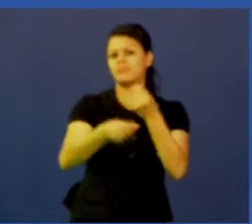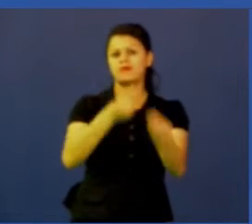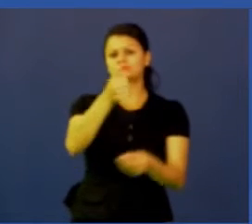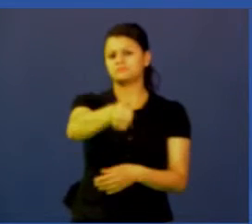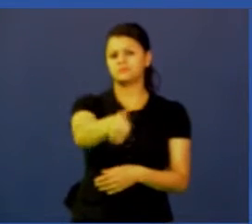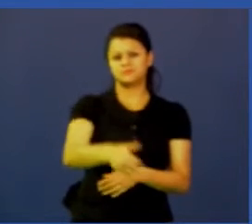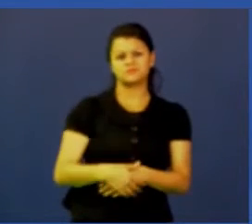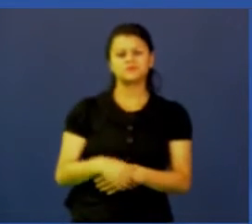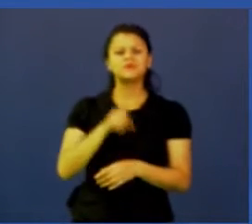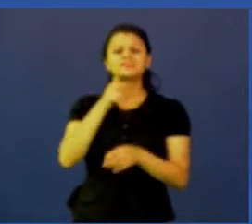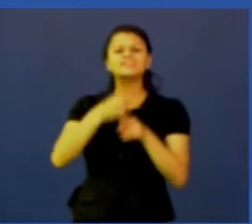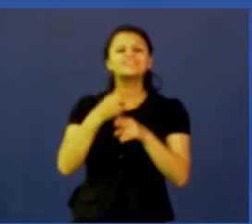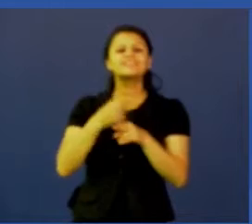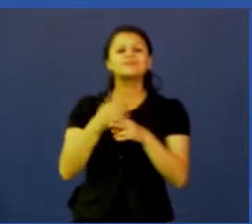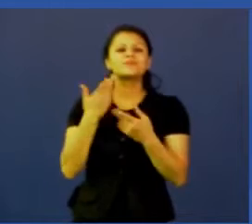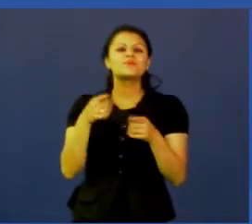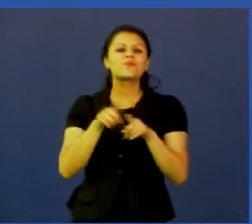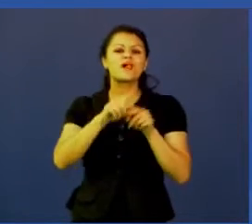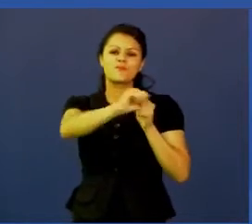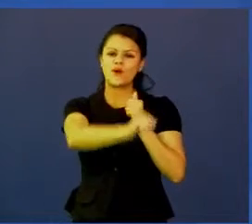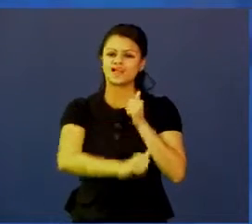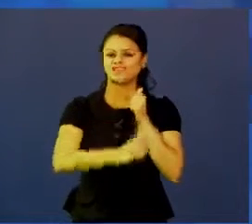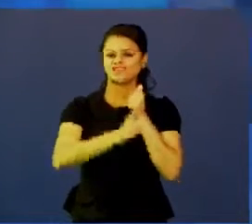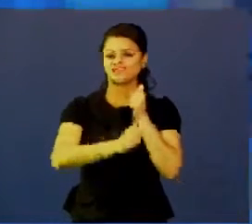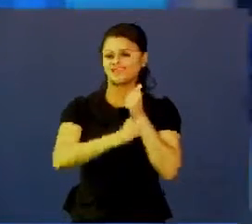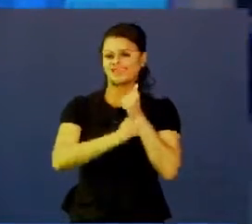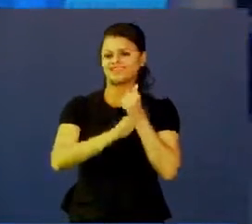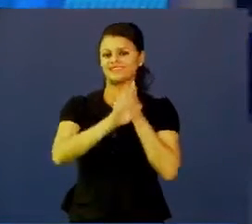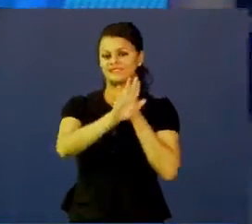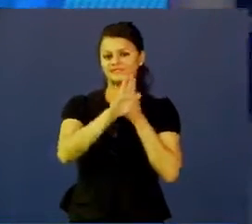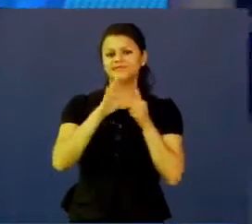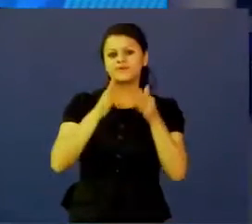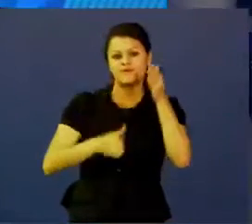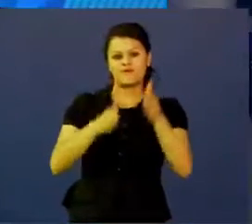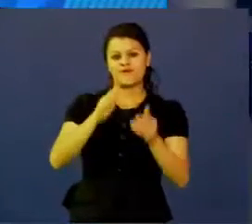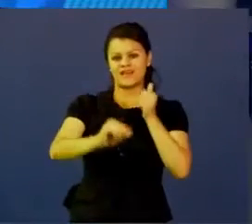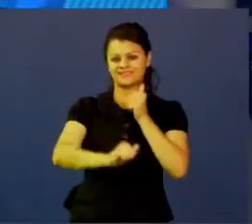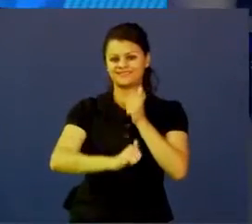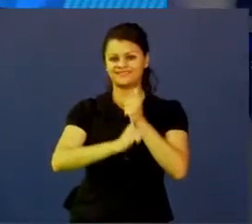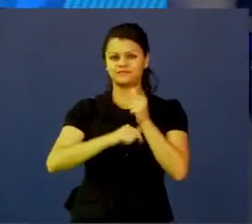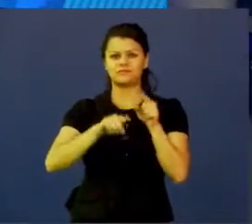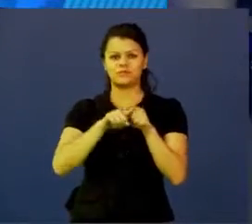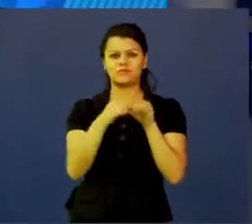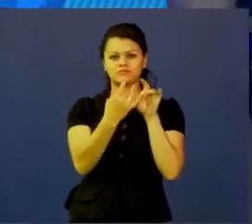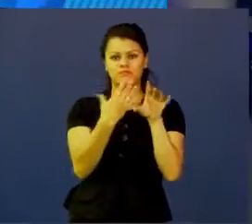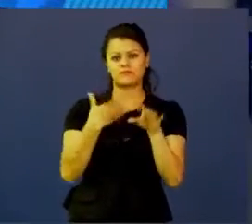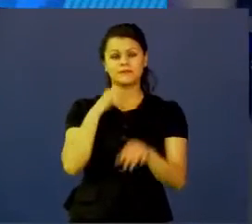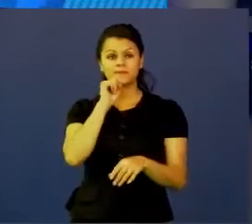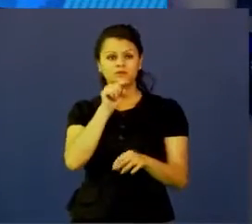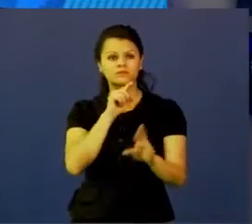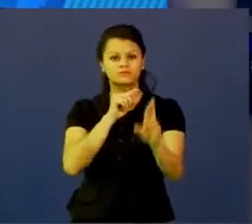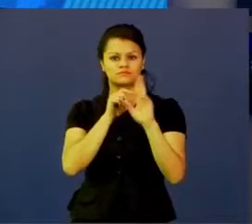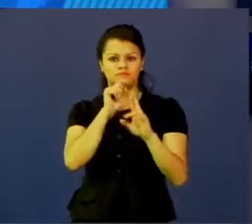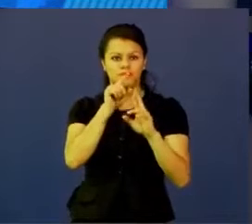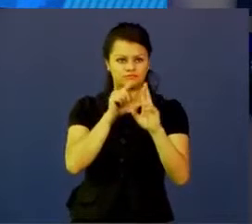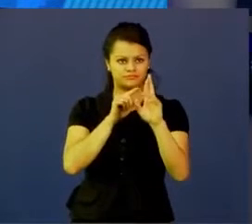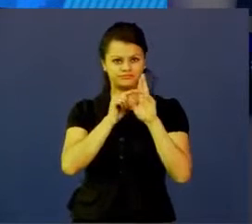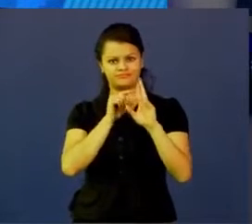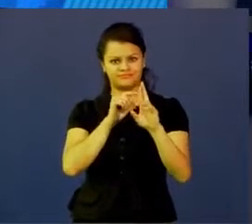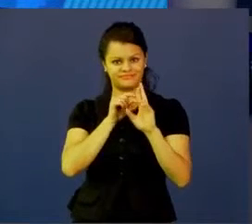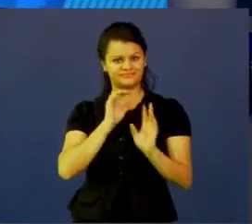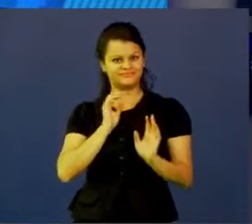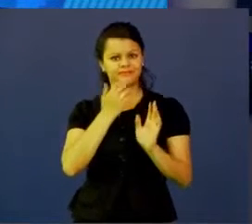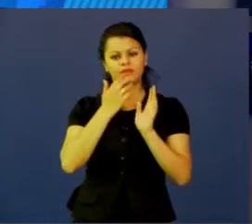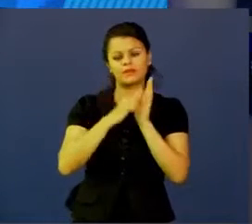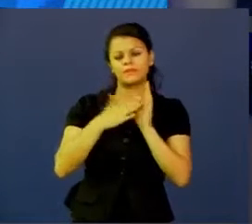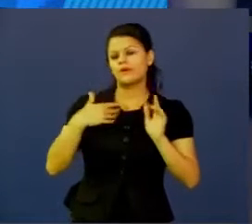robot asistente, entonces empieza a interactuar con uno. Eso también lo que nos va a llevar muy rápidamente es que cuando alguien le dé like a